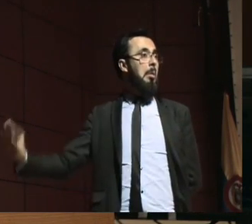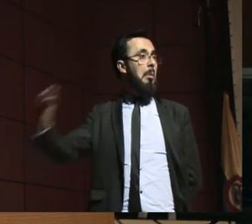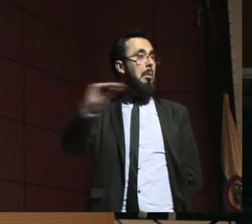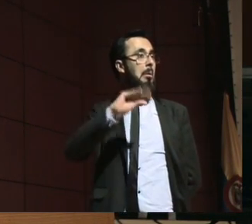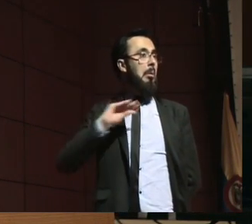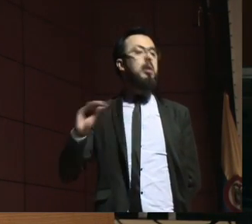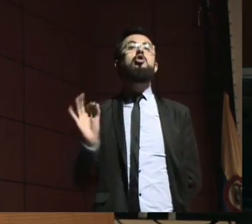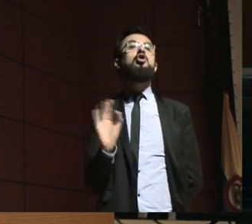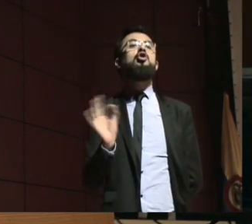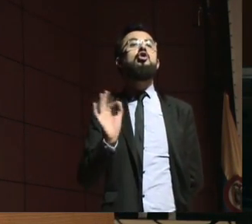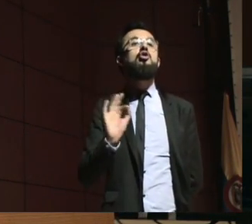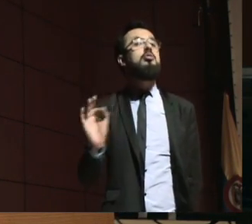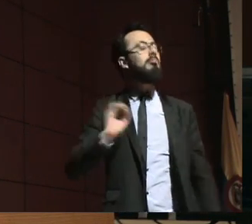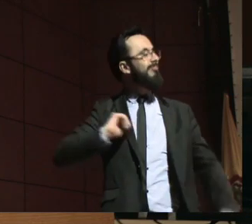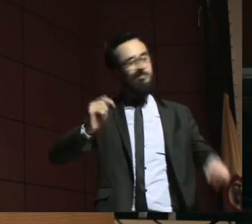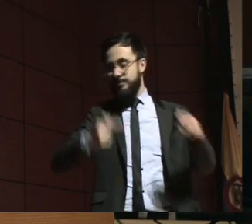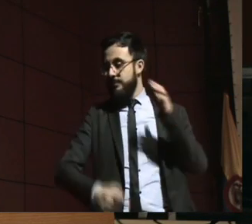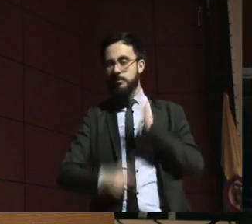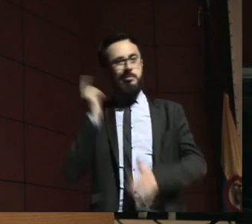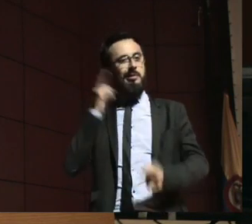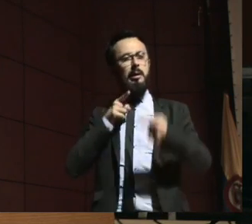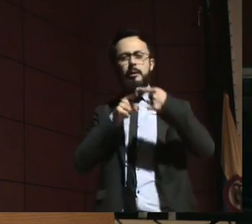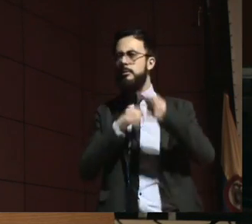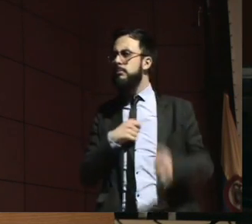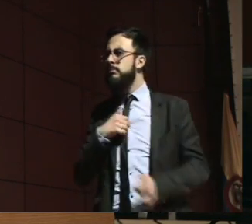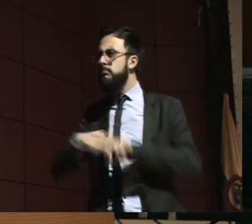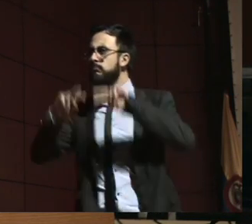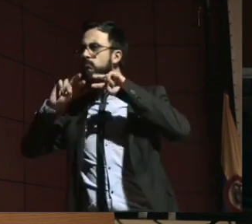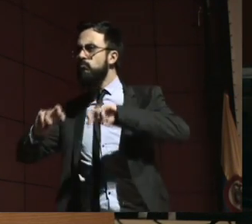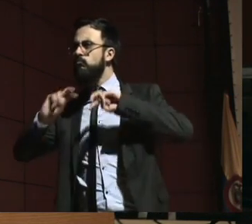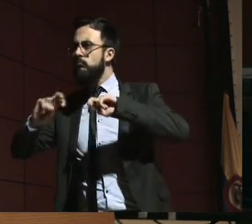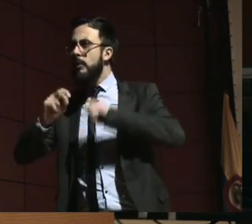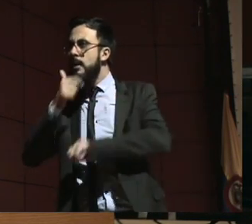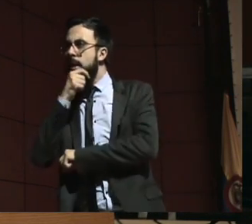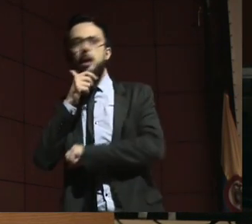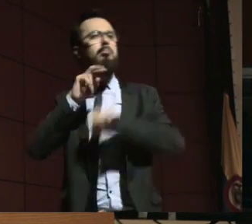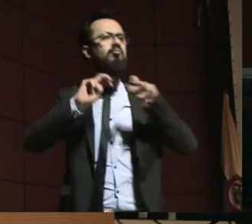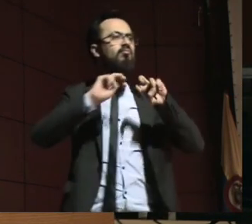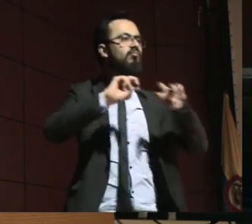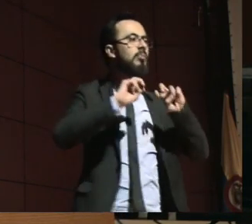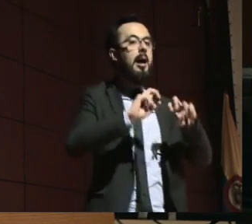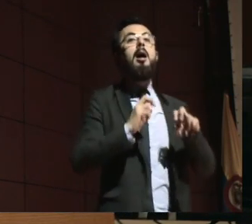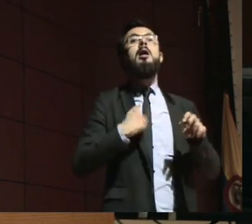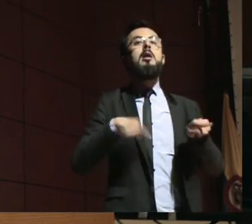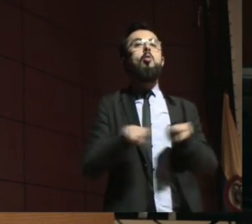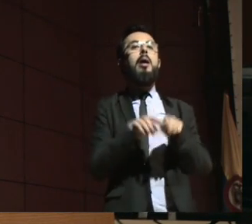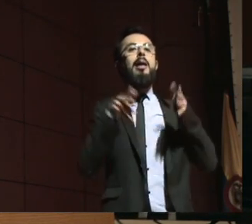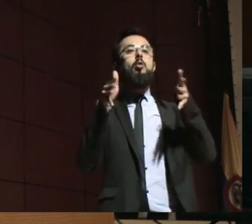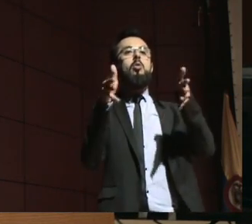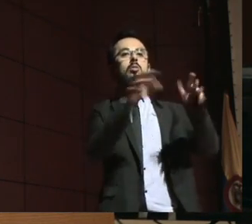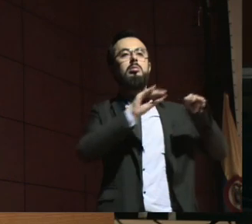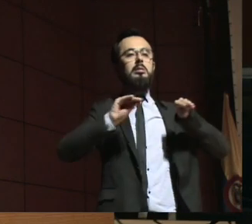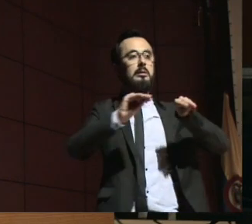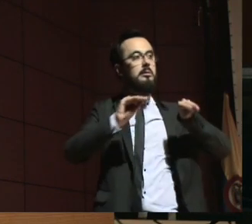tiene que ser para no equivocarnos y de esa forma como de parte y parte vamos educando.